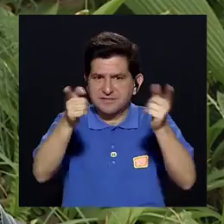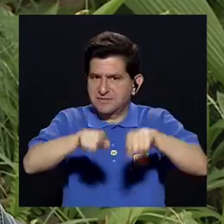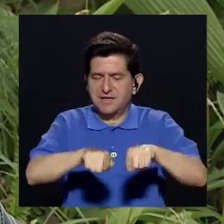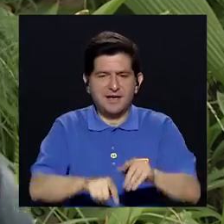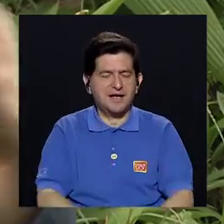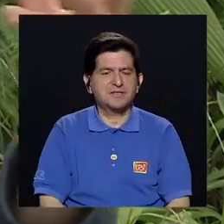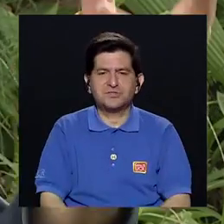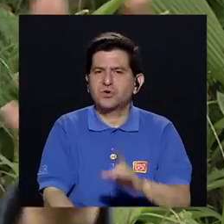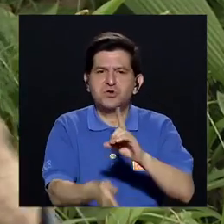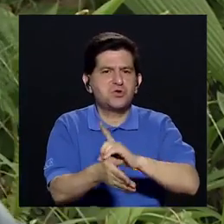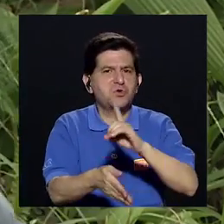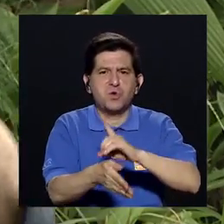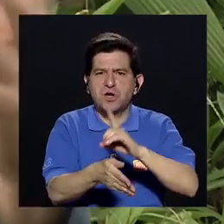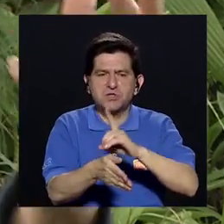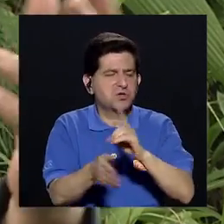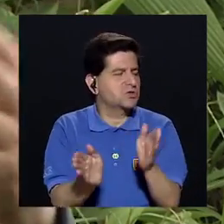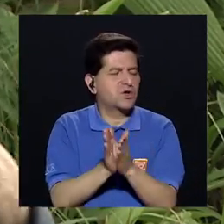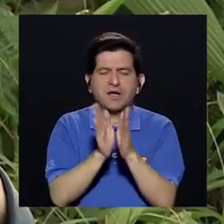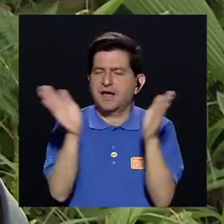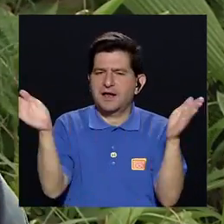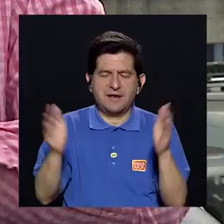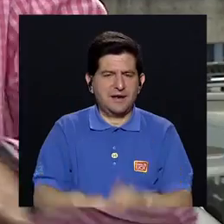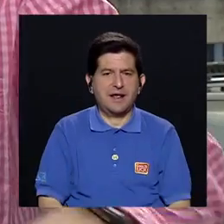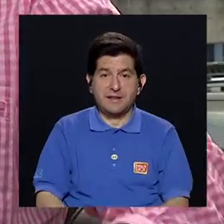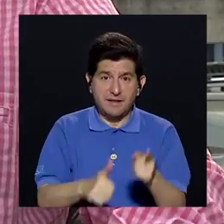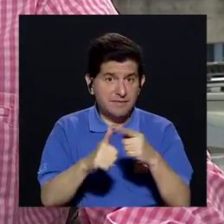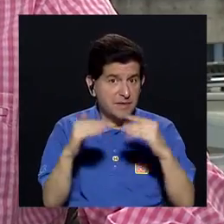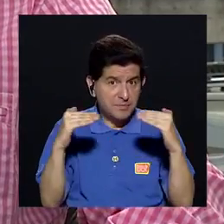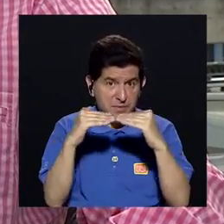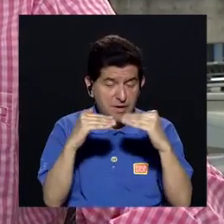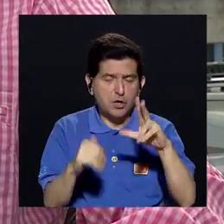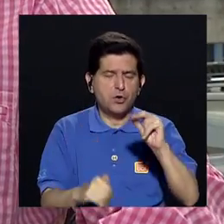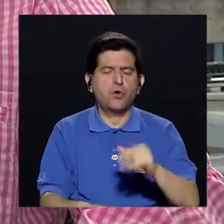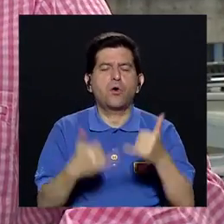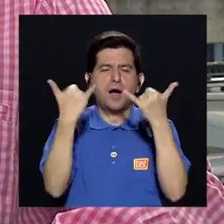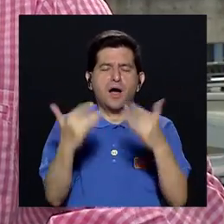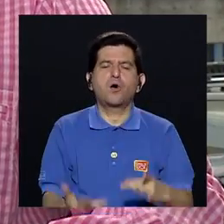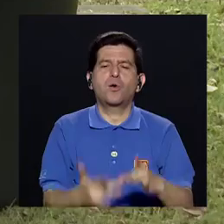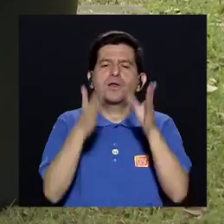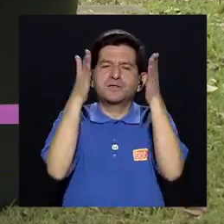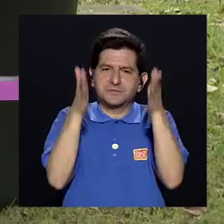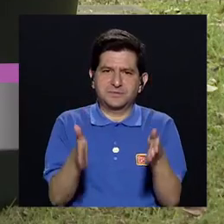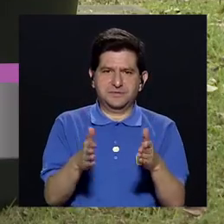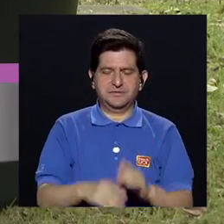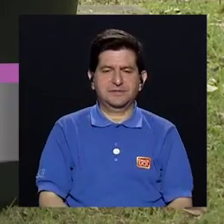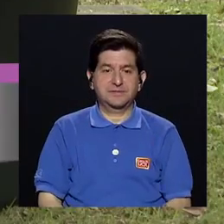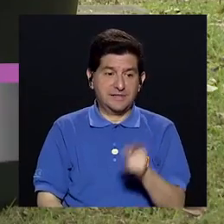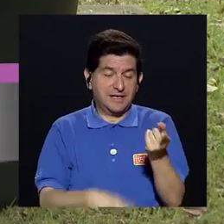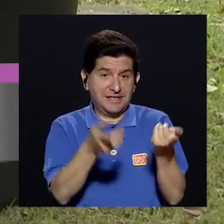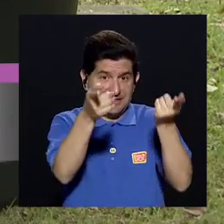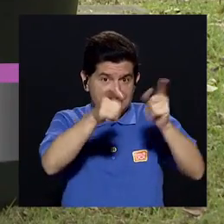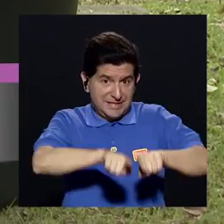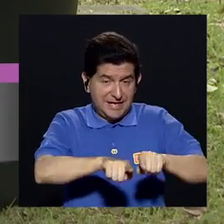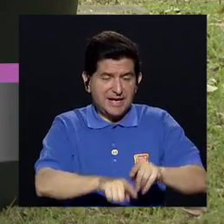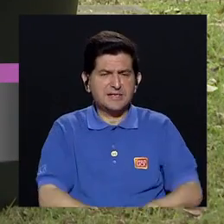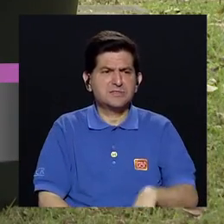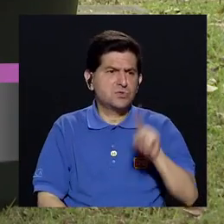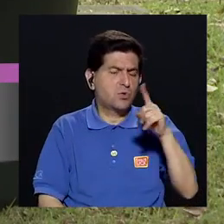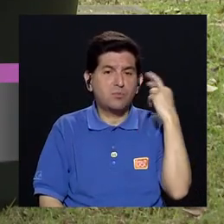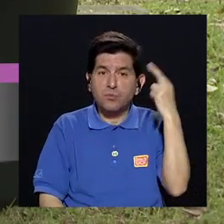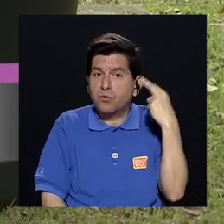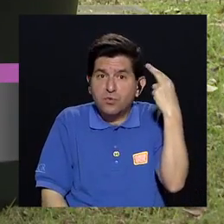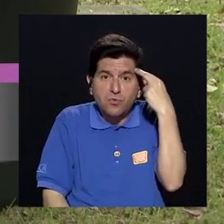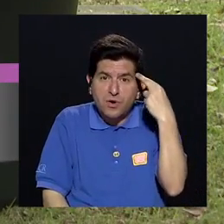ve el médico tratante general De primer nivel Pasa al especialista Porque ya es un caso Que por alguna